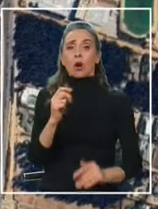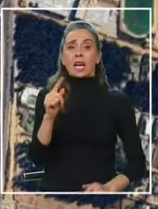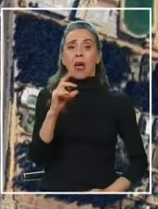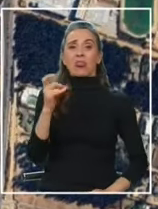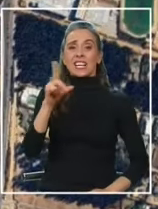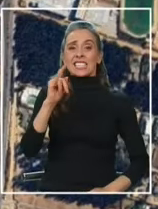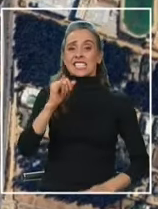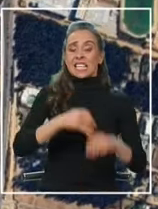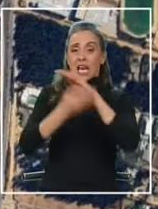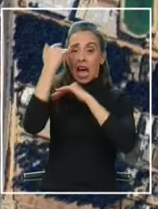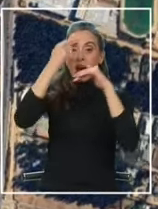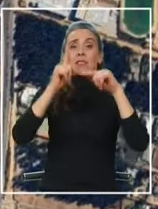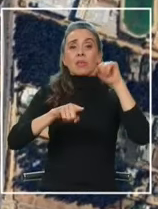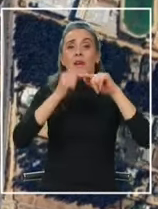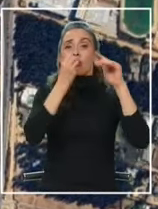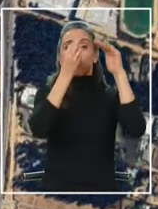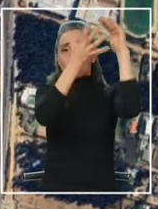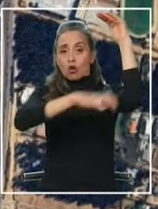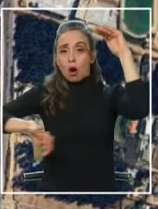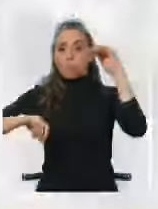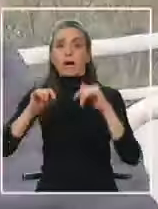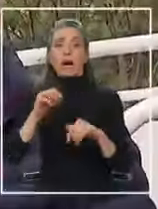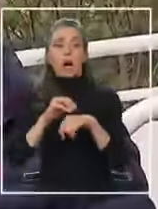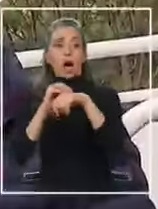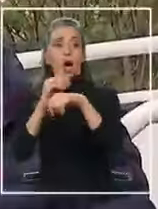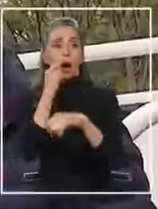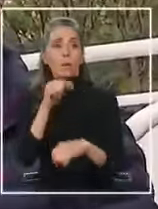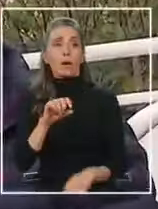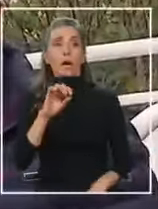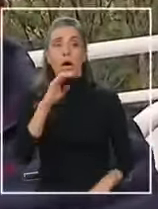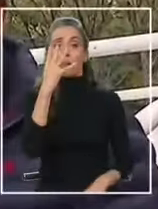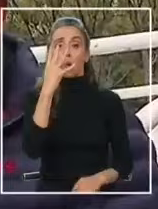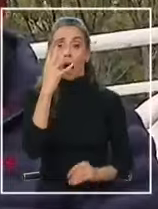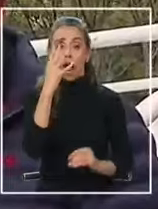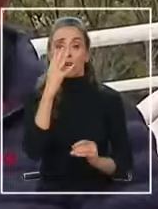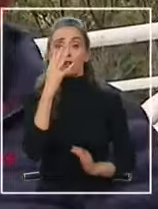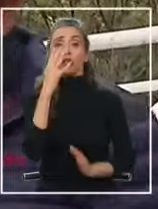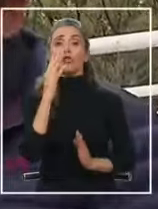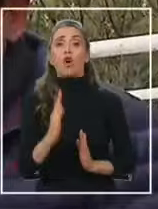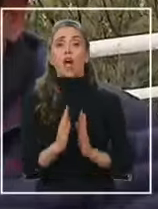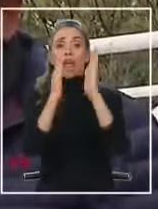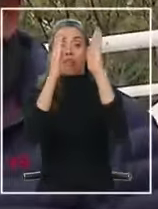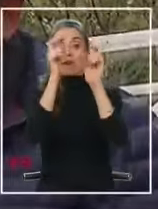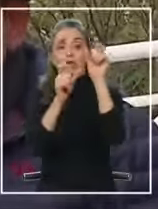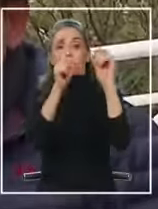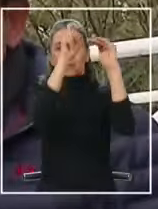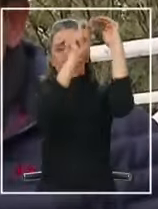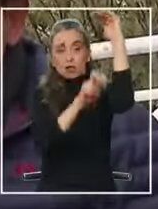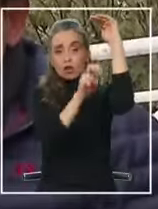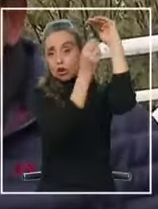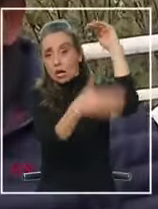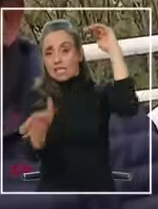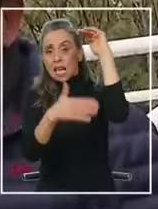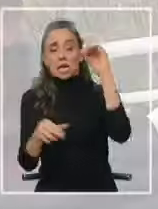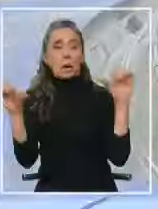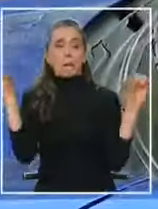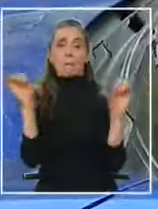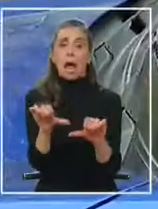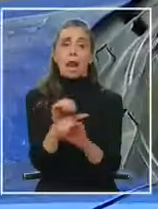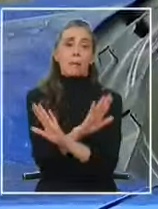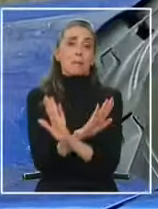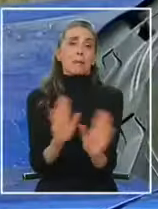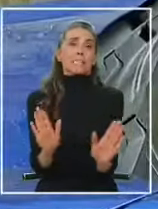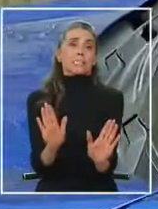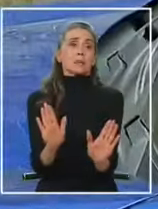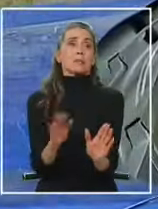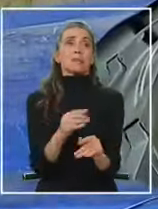Este es el cuarto edificio que se evacúa aquí en nuestra zona. ¿Cómo creen que lo reciben? Pésimo, pues. Muy malo. Con la